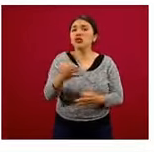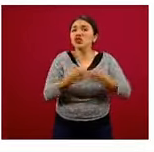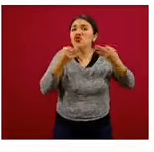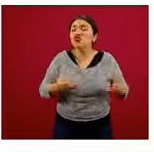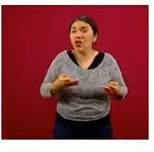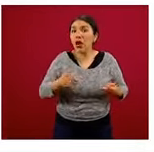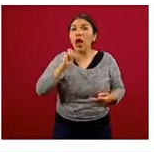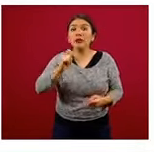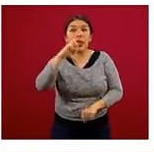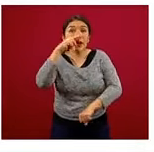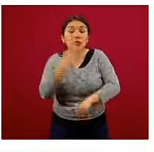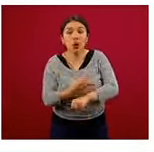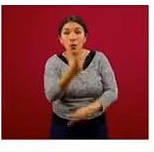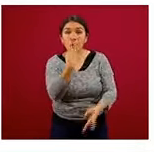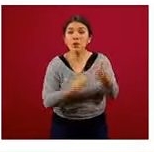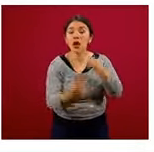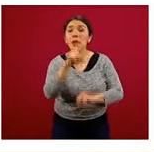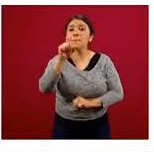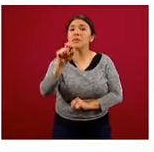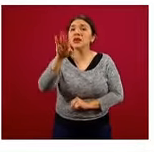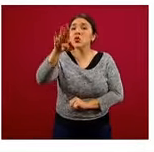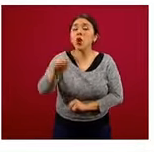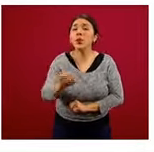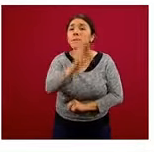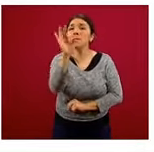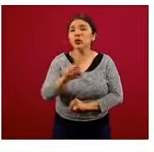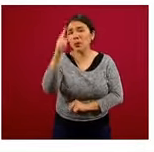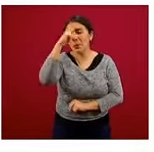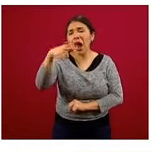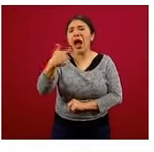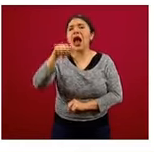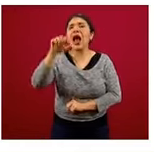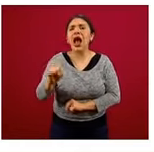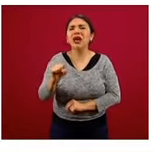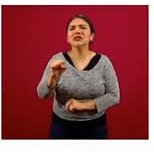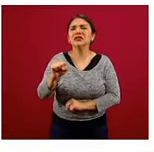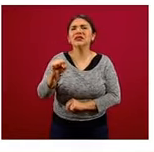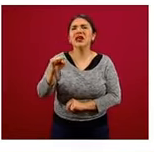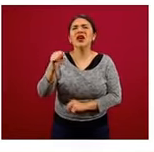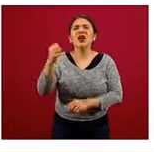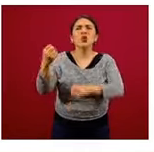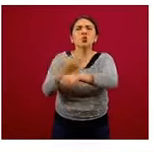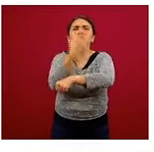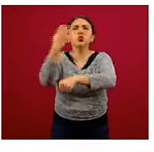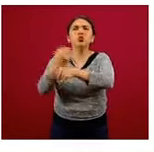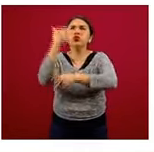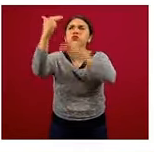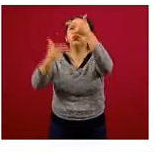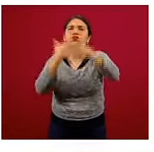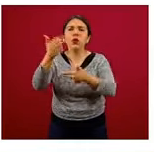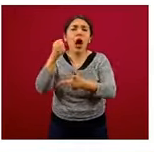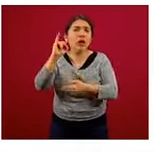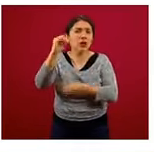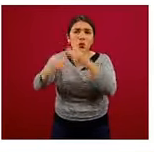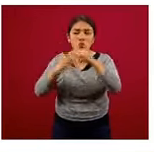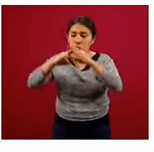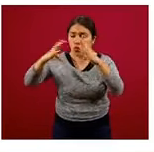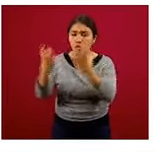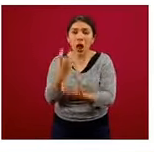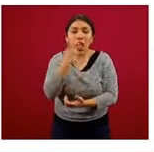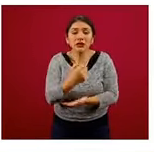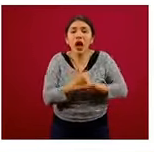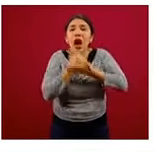Es responsable de 29 por ciento de la emisión de gases de efecto invernadero en el ámbito global y, por tanto,